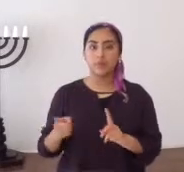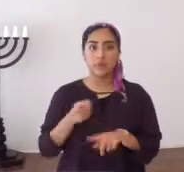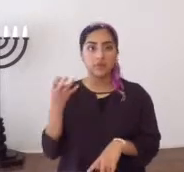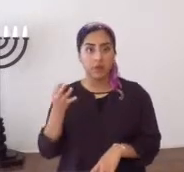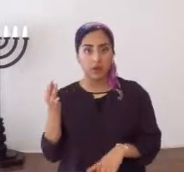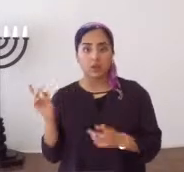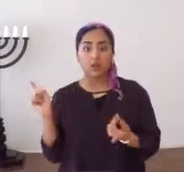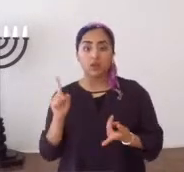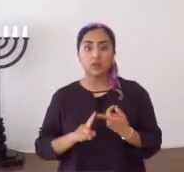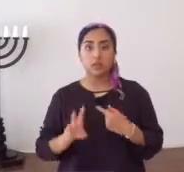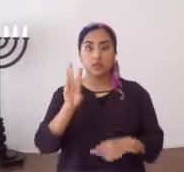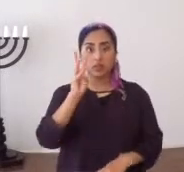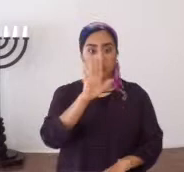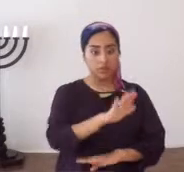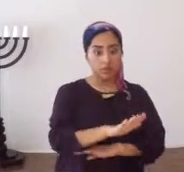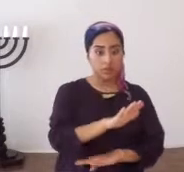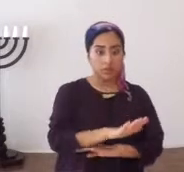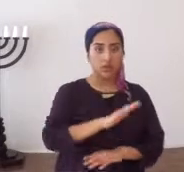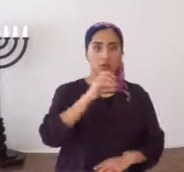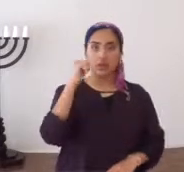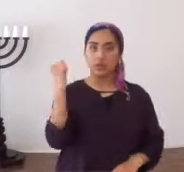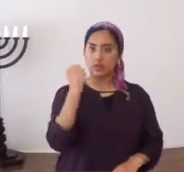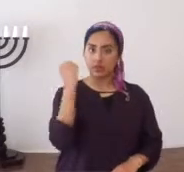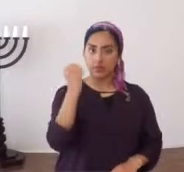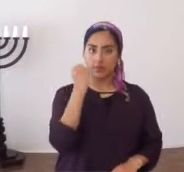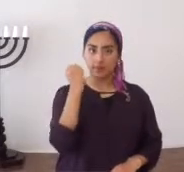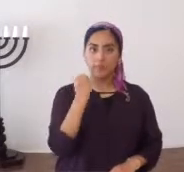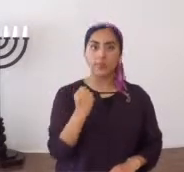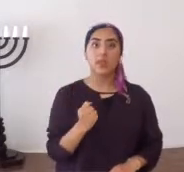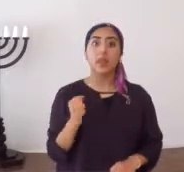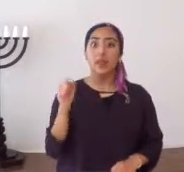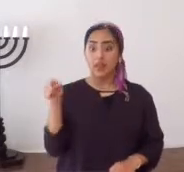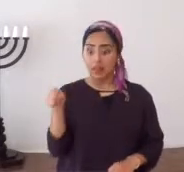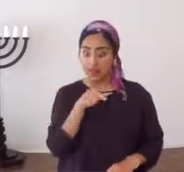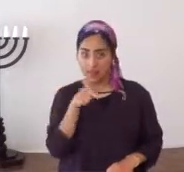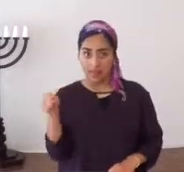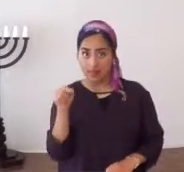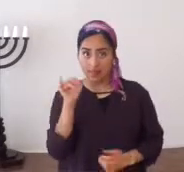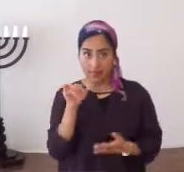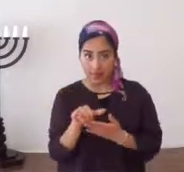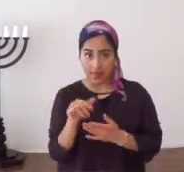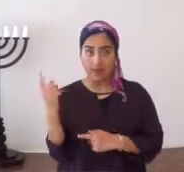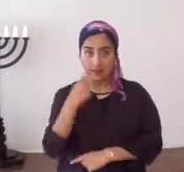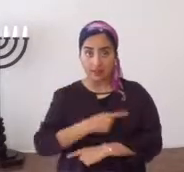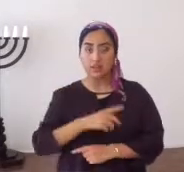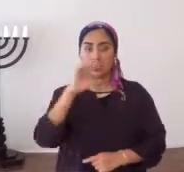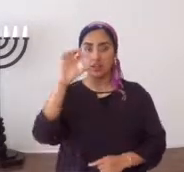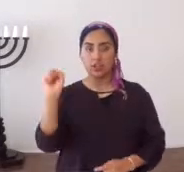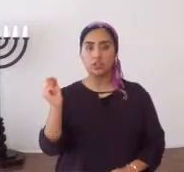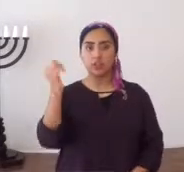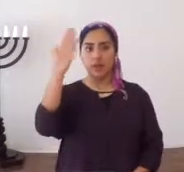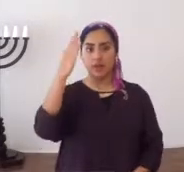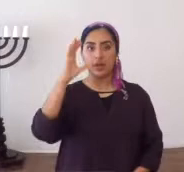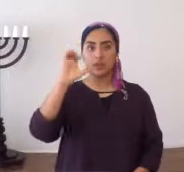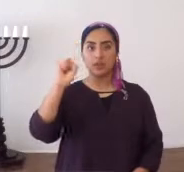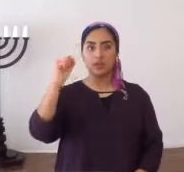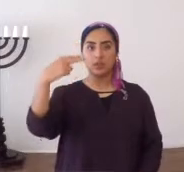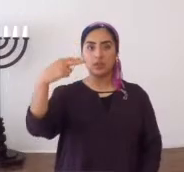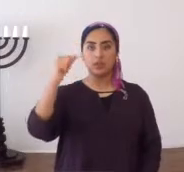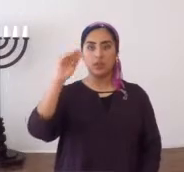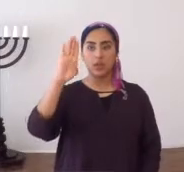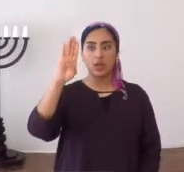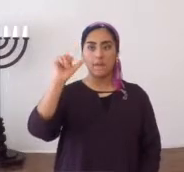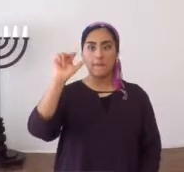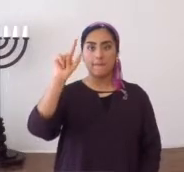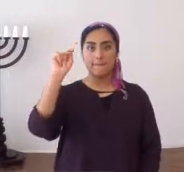de la tarde, del viernes a seis de la tarde, del sábado, ese es Shabbat. Ese día es Shabbat.